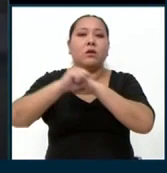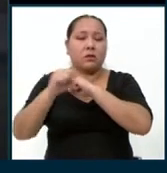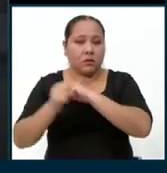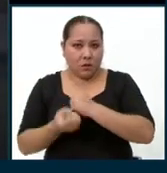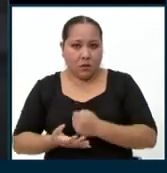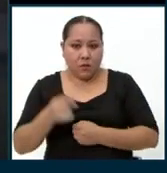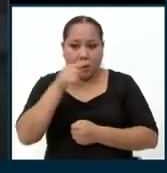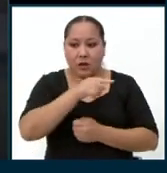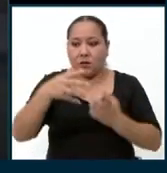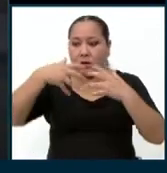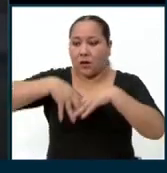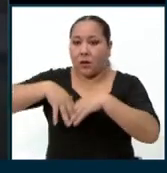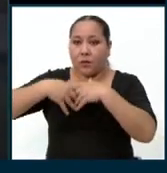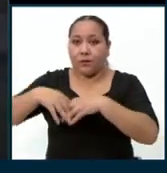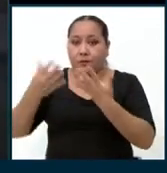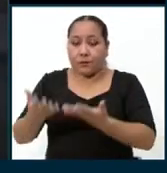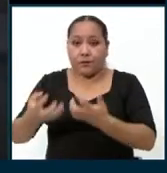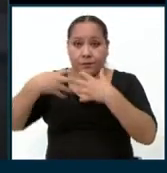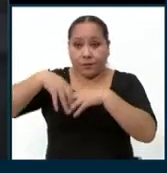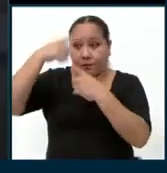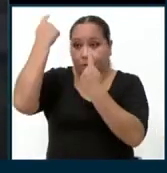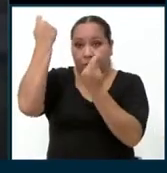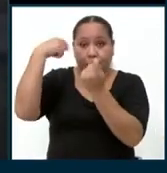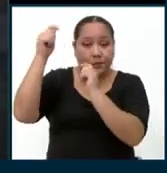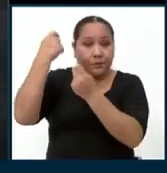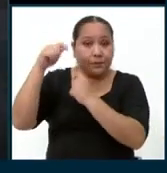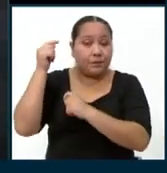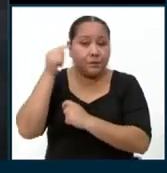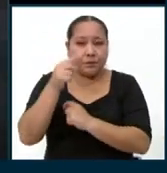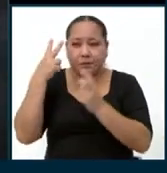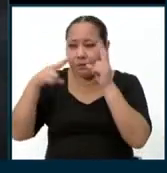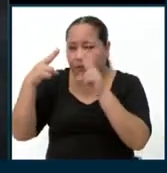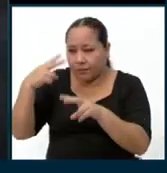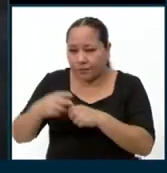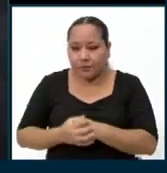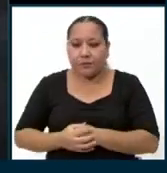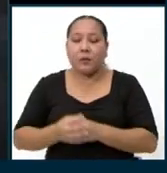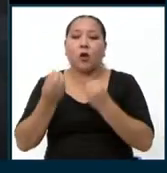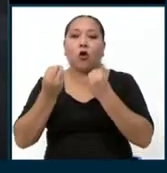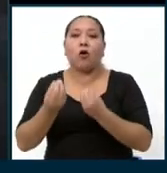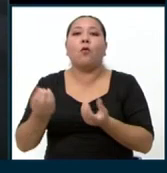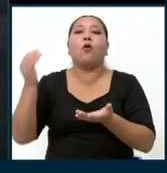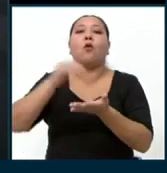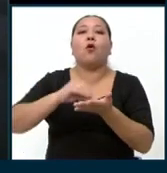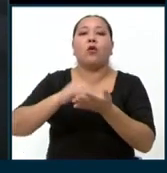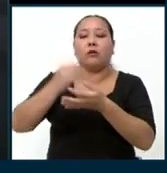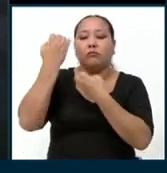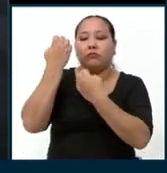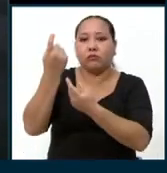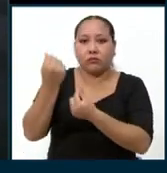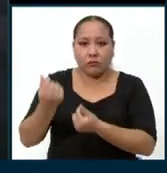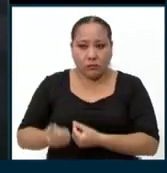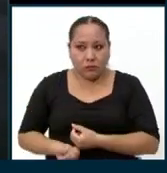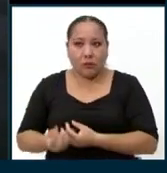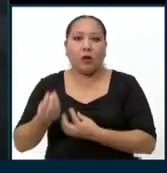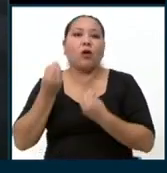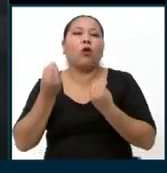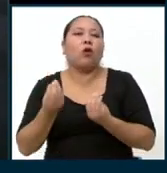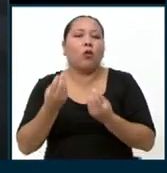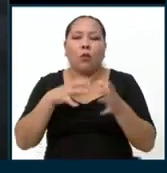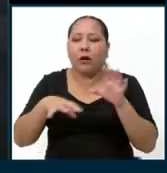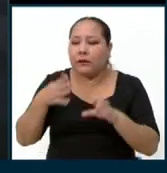empresarios, para esas empresas turísticas, ver el modo de poder reactivarlos, de ver cómo hacer